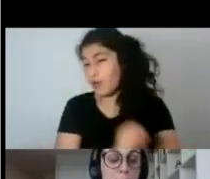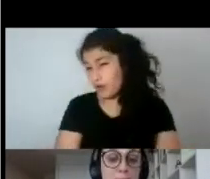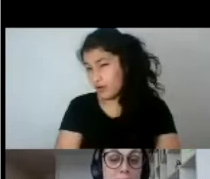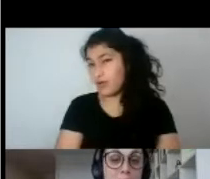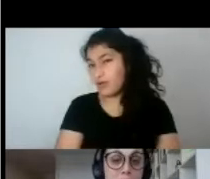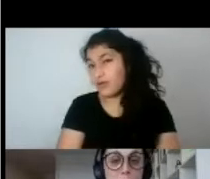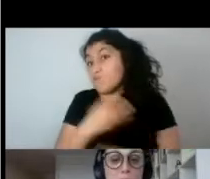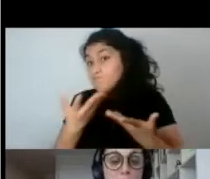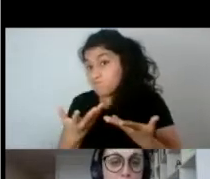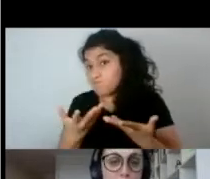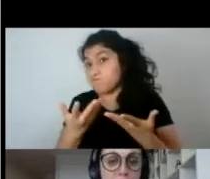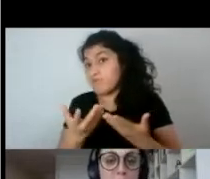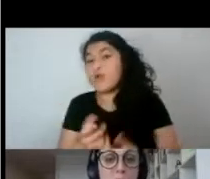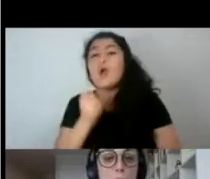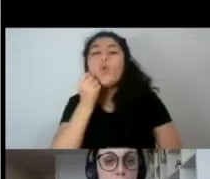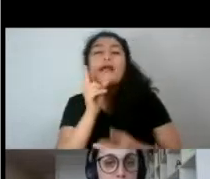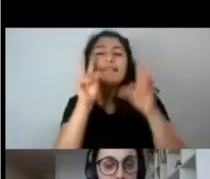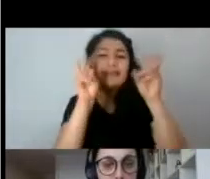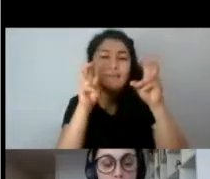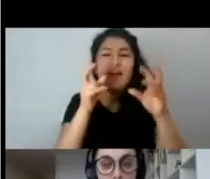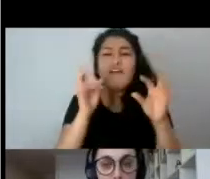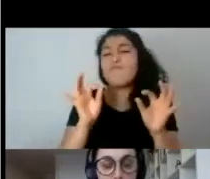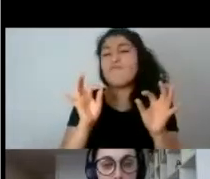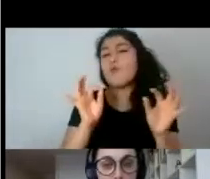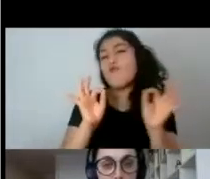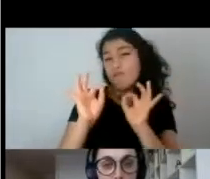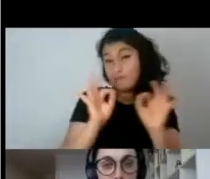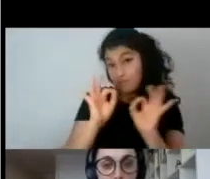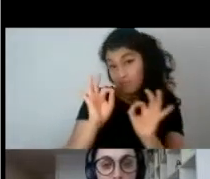¿A qué aspectos de la feminidad aluden esos títulos?